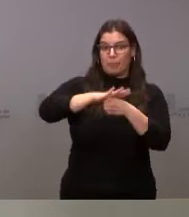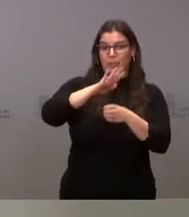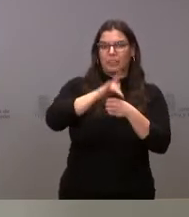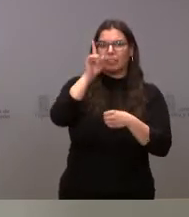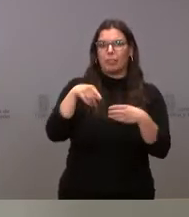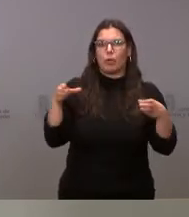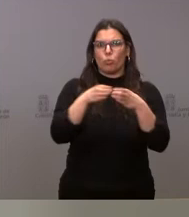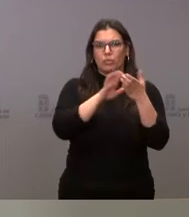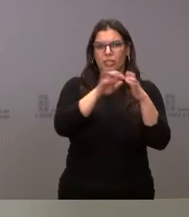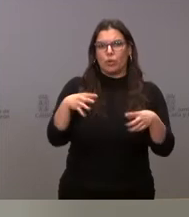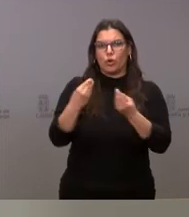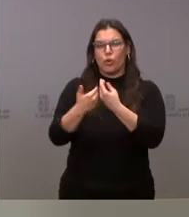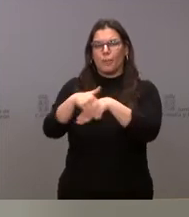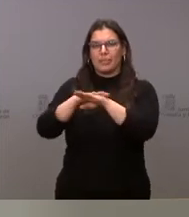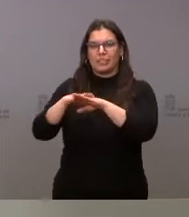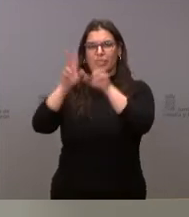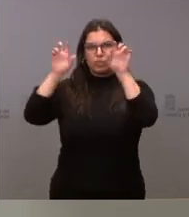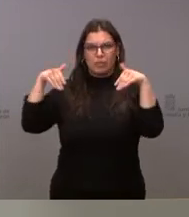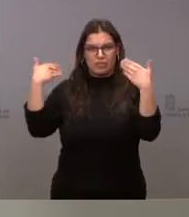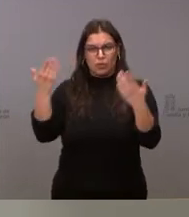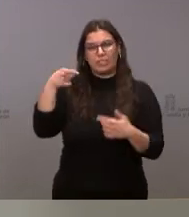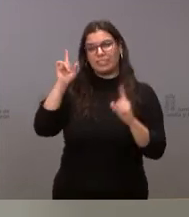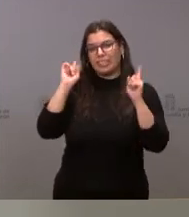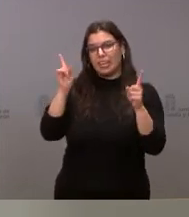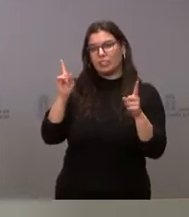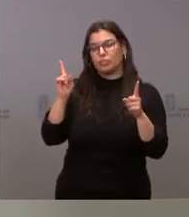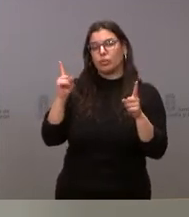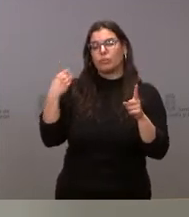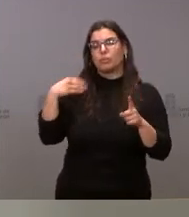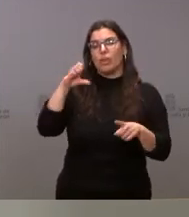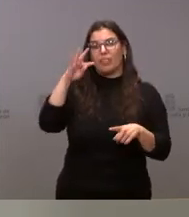Junta de Castilla y León con el Ministerio de Asuntos Exteriores, en este caso con AECID,